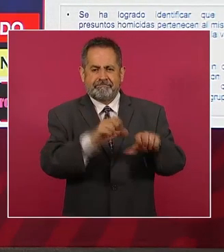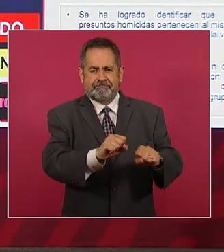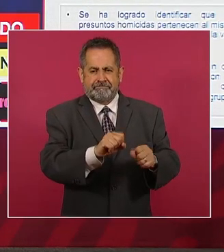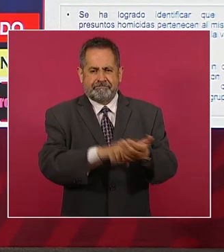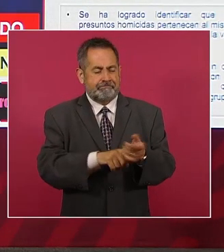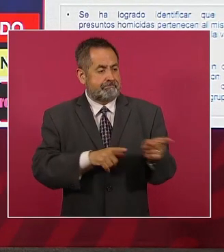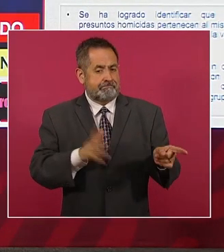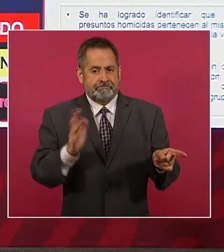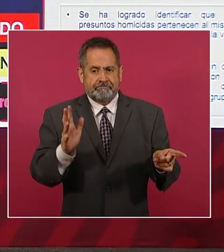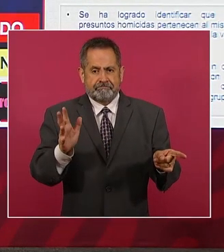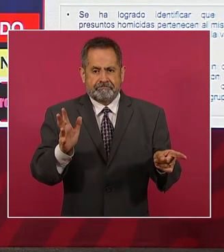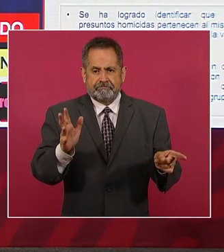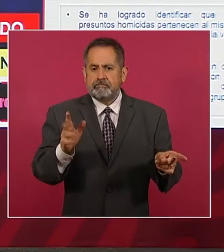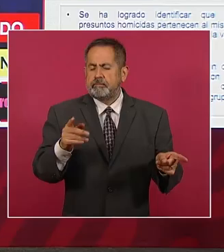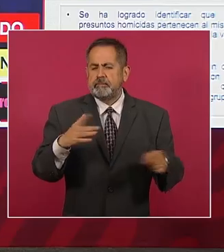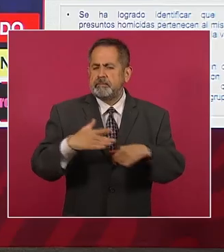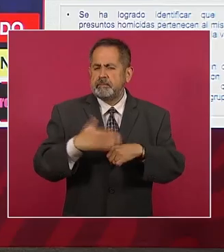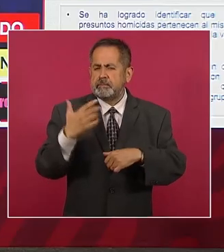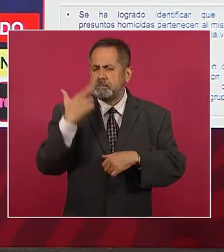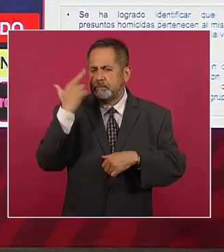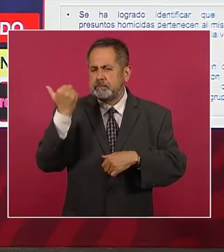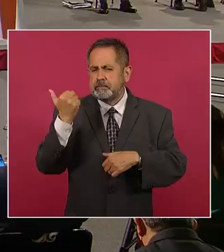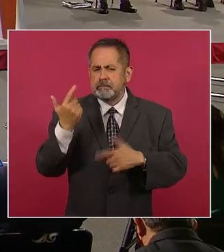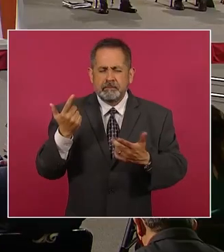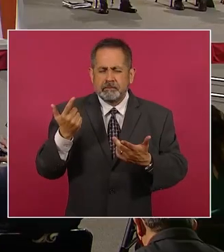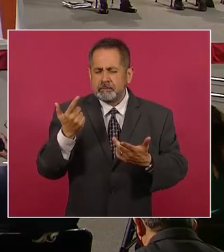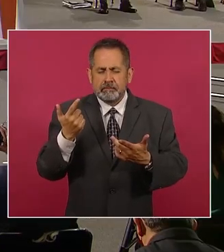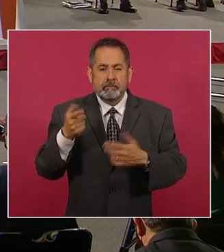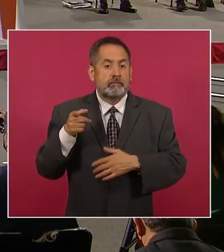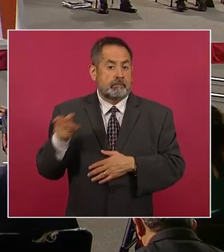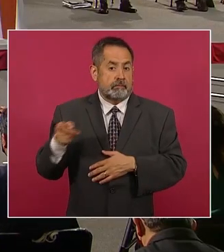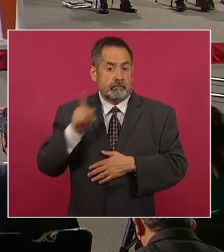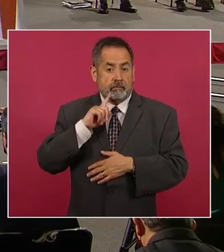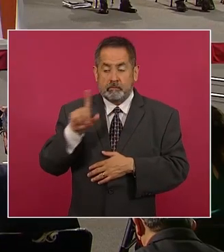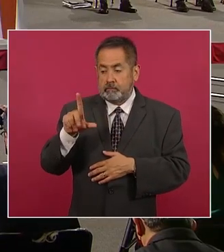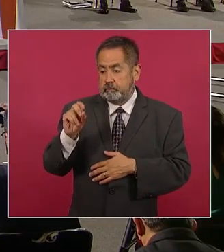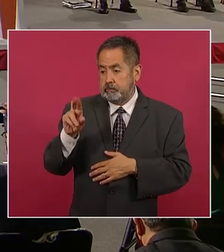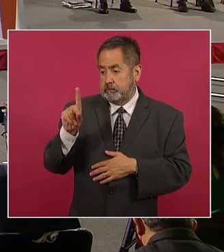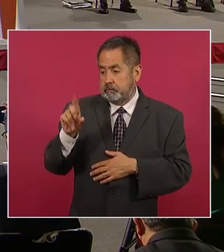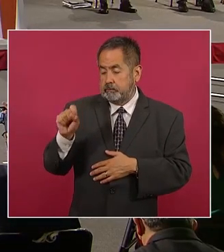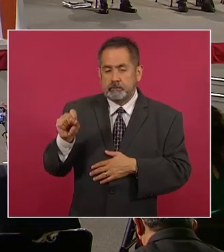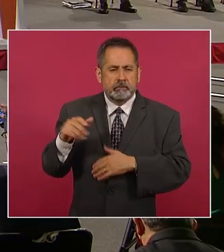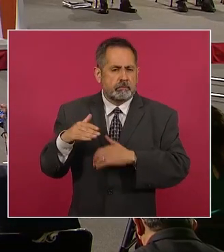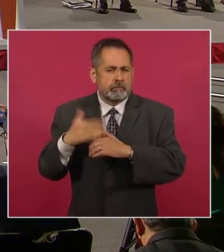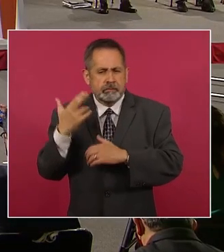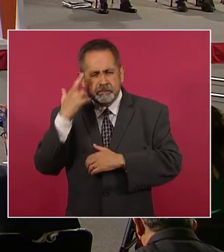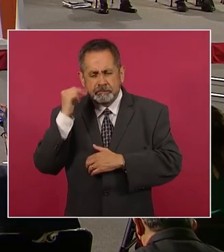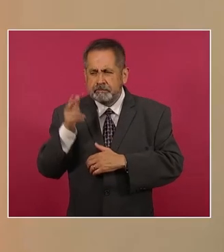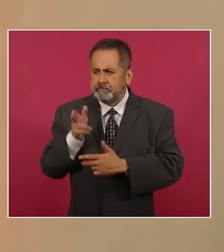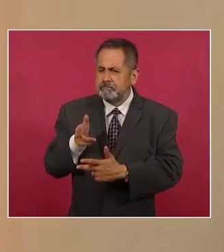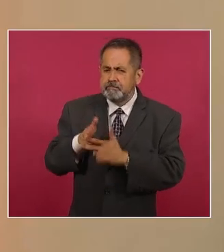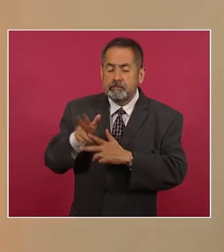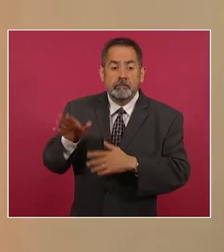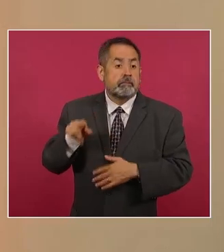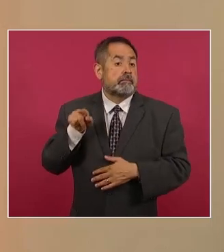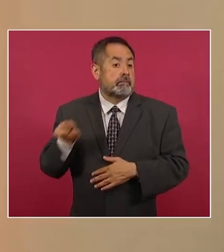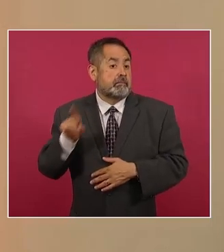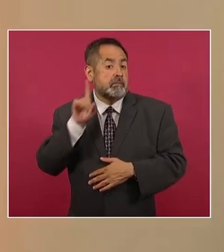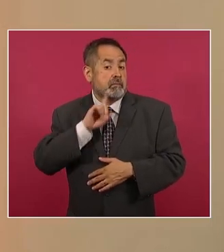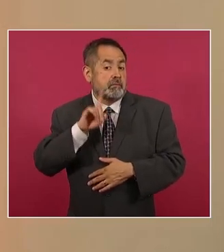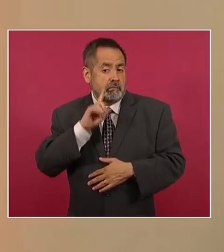el móvil habría sido, en el caso de Lourdes Maldonado, que Lourdes Maldonado habría denunciado